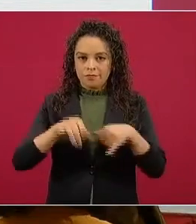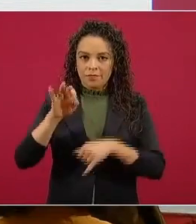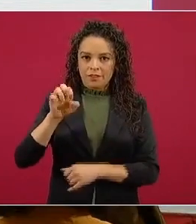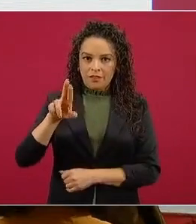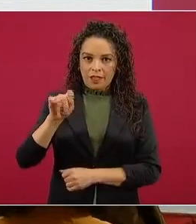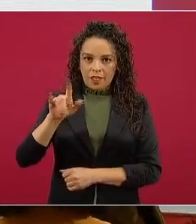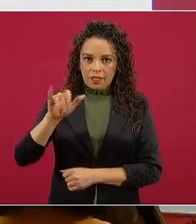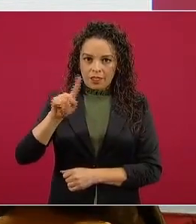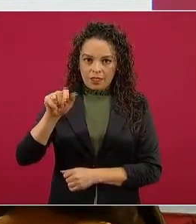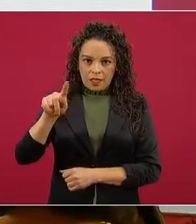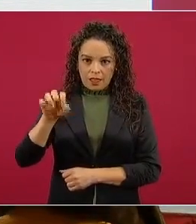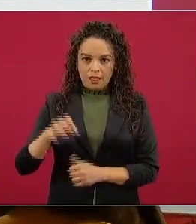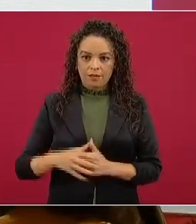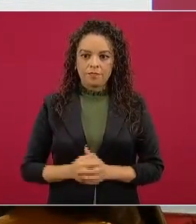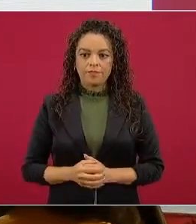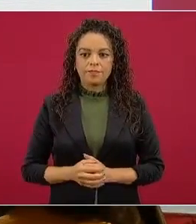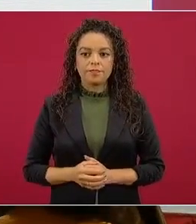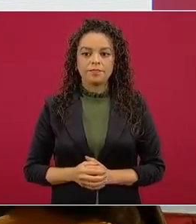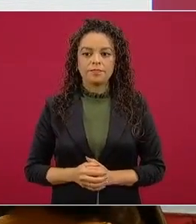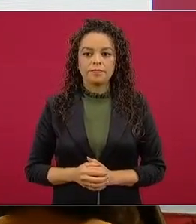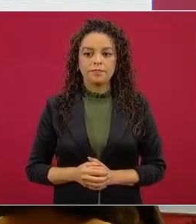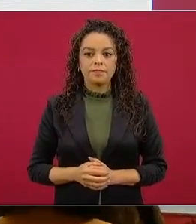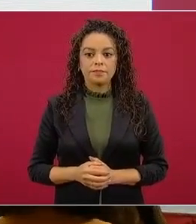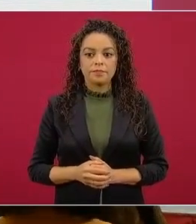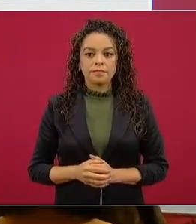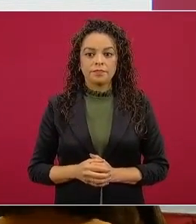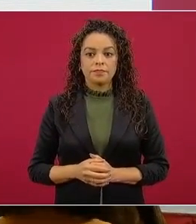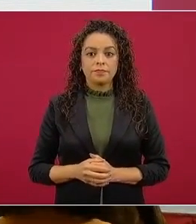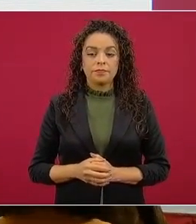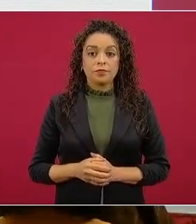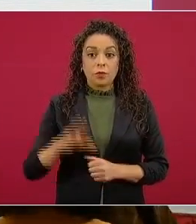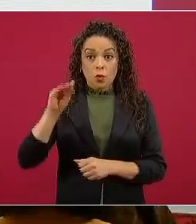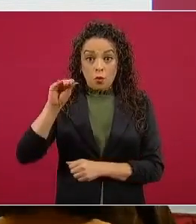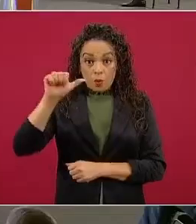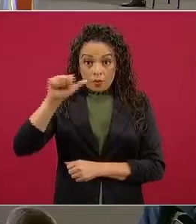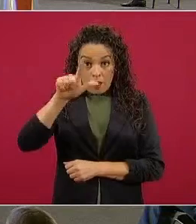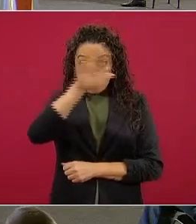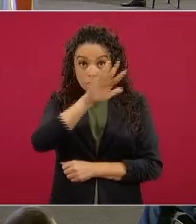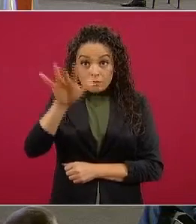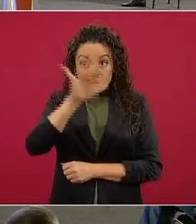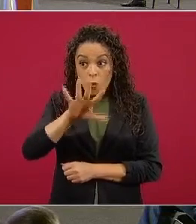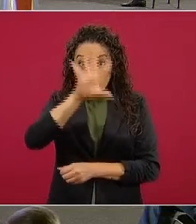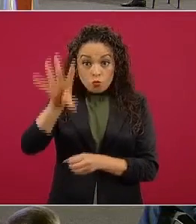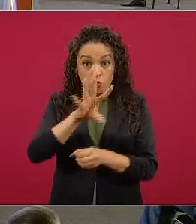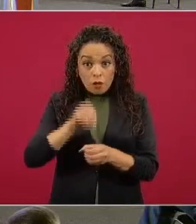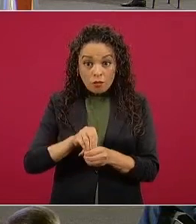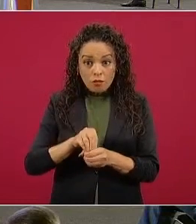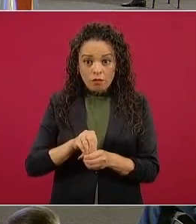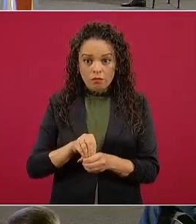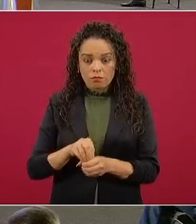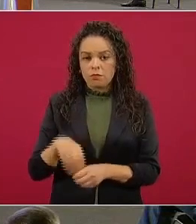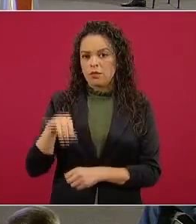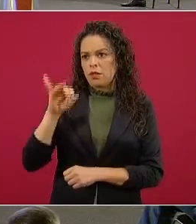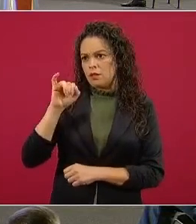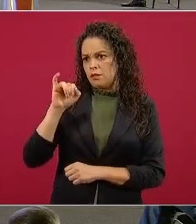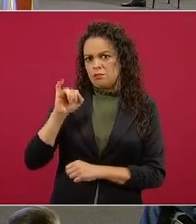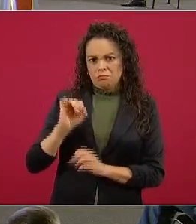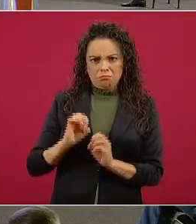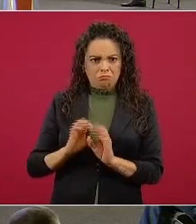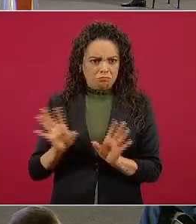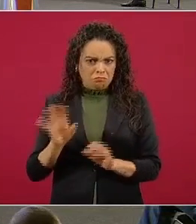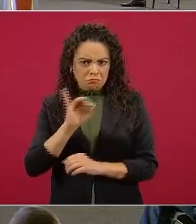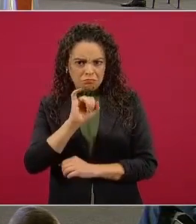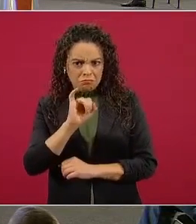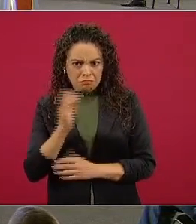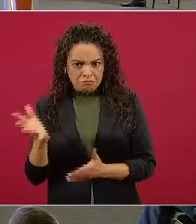¿Va leer los 96? ¿Va leer los 96? Sí, ¿no? Ah, pues como lo dejo en el informe. Sí, vamos